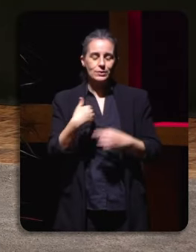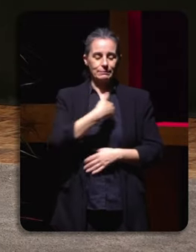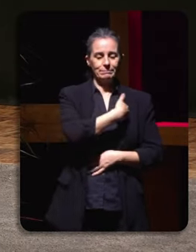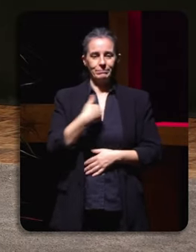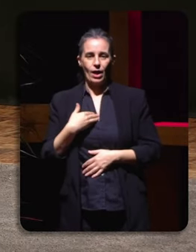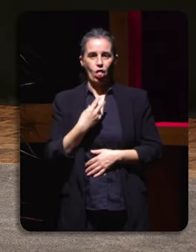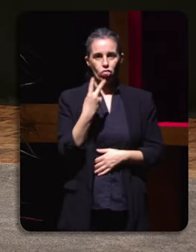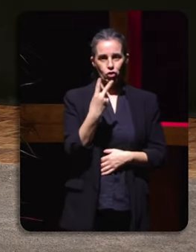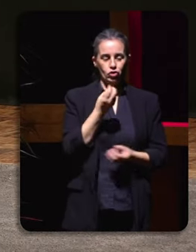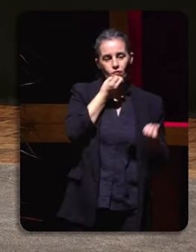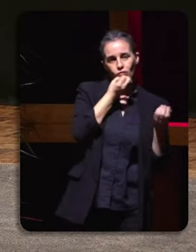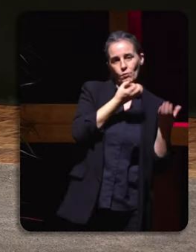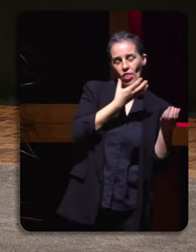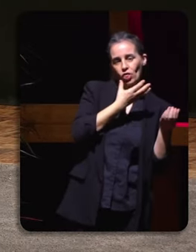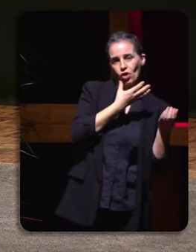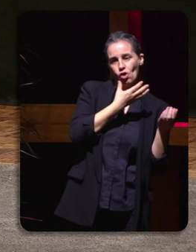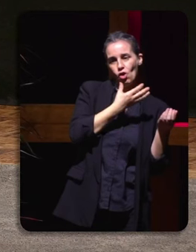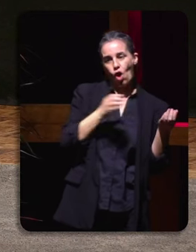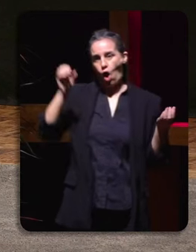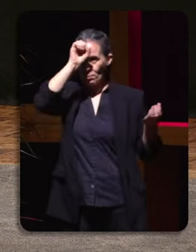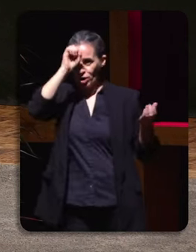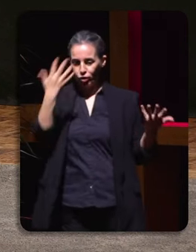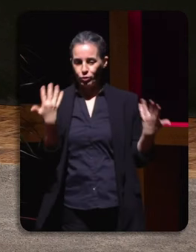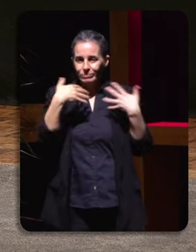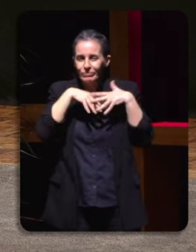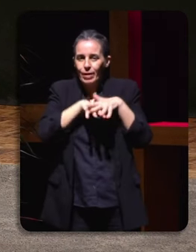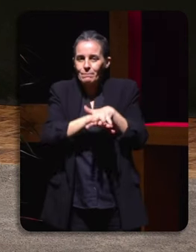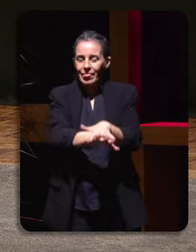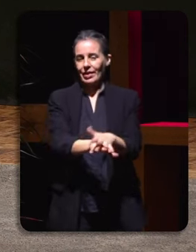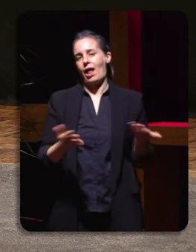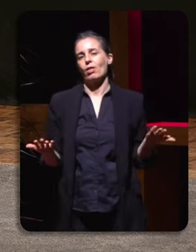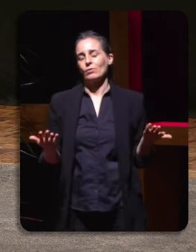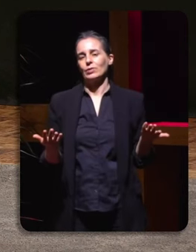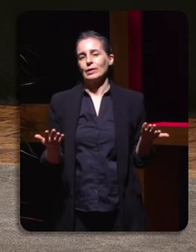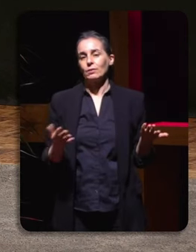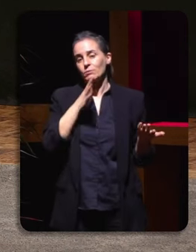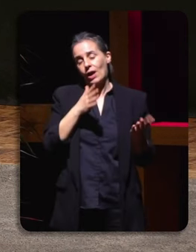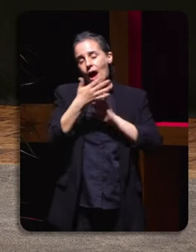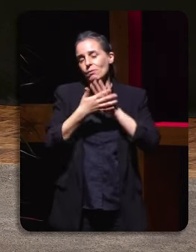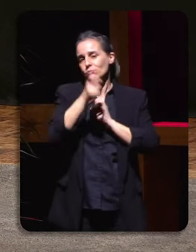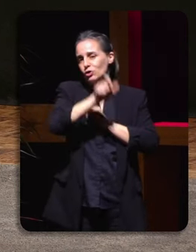faceta da información, e a faceta da opinión, sobre todo, cando falamos dos grandes comunicadores.